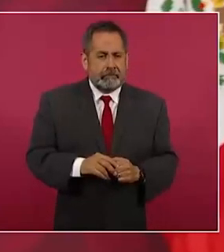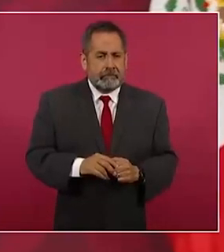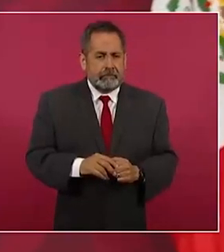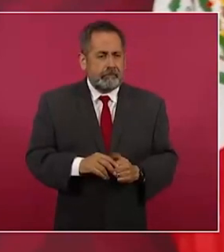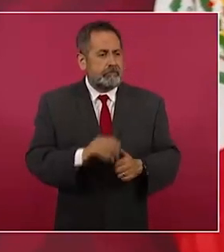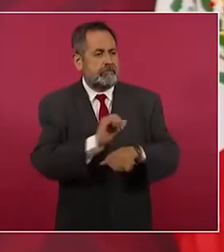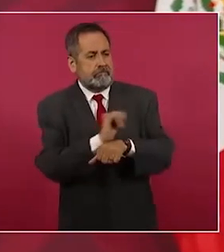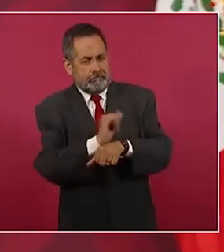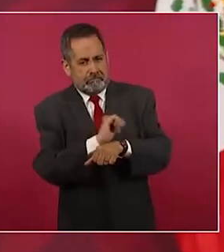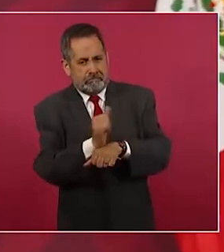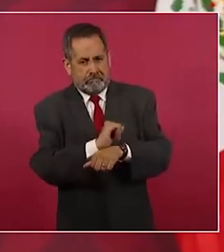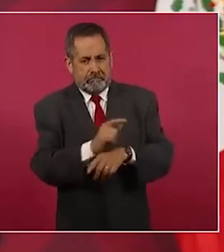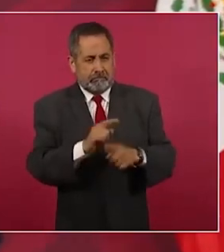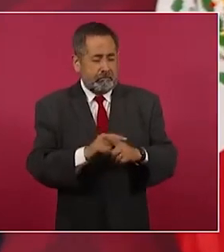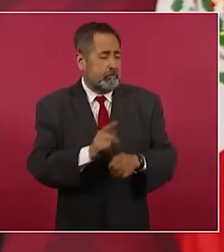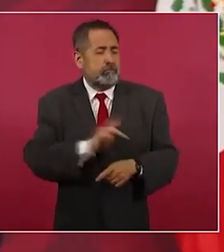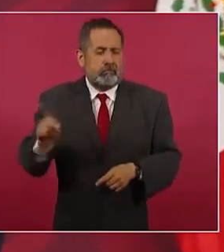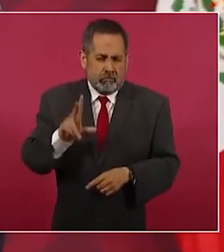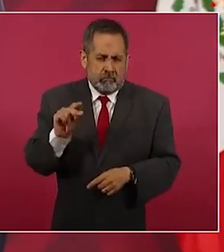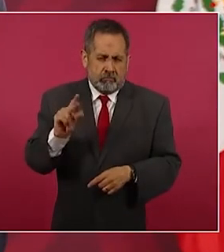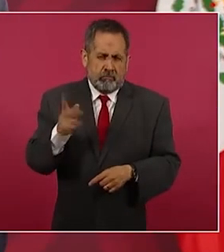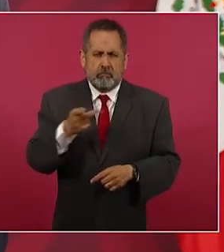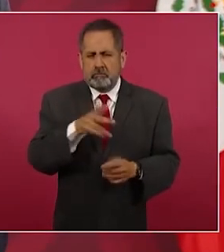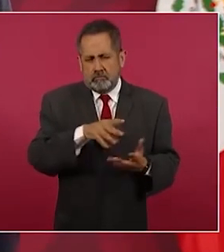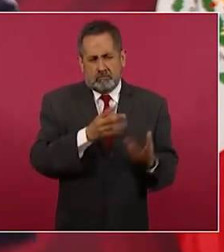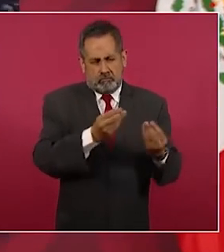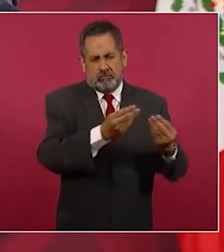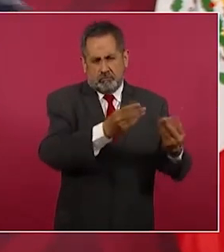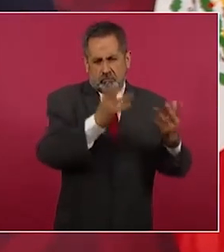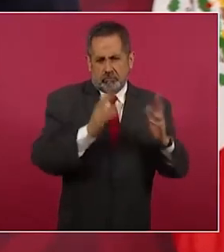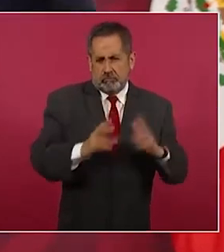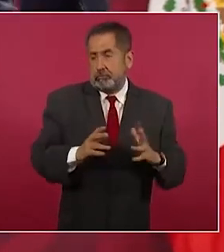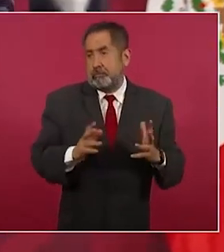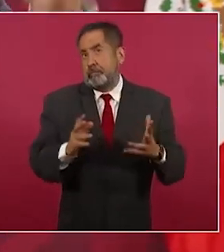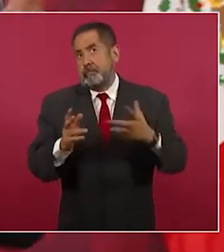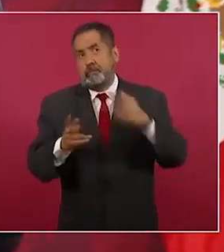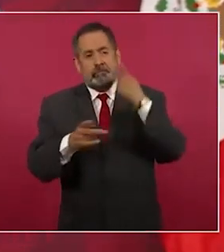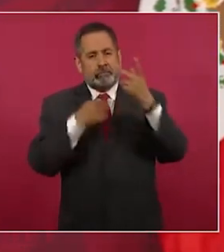artistas, no todos, pero sí